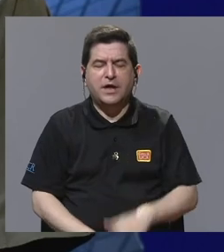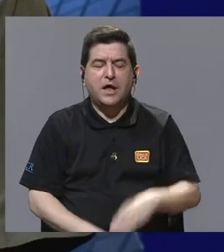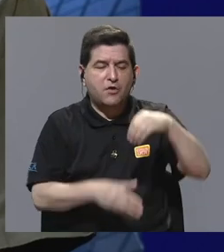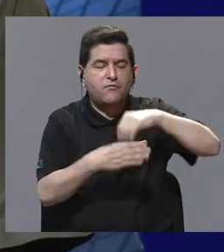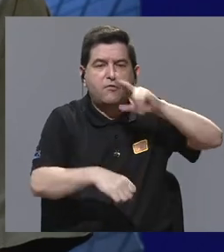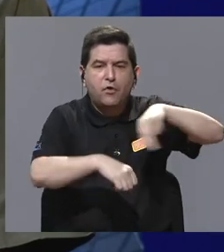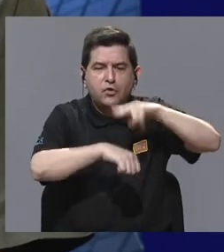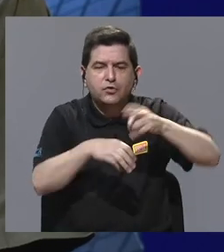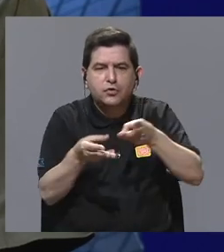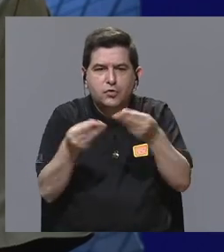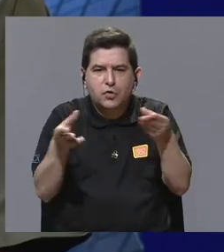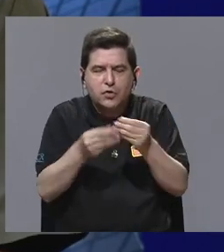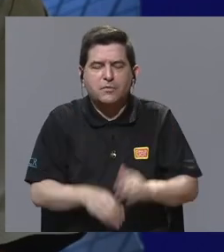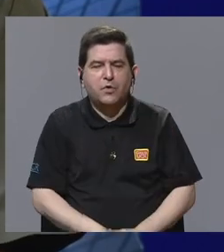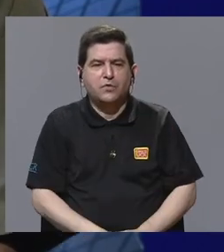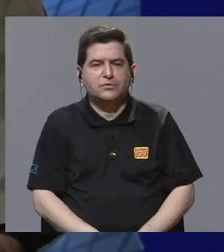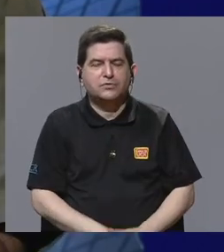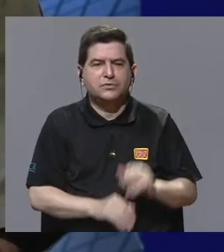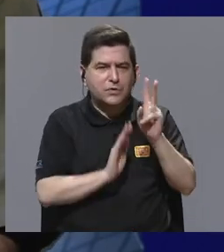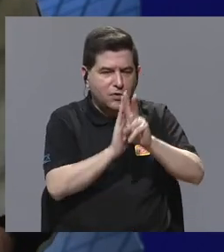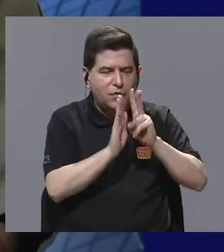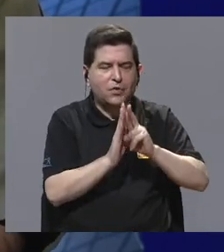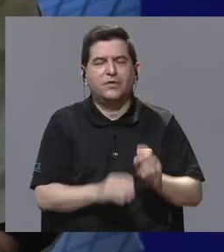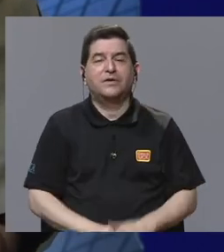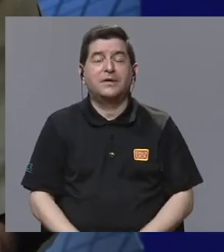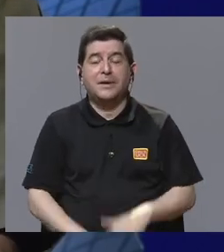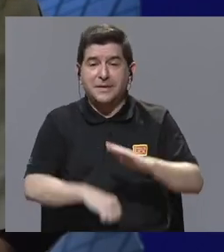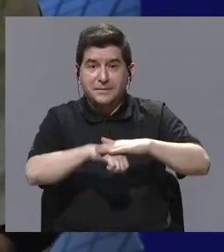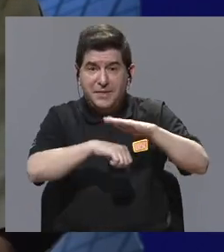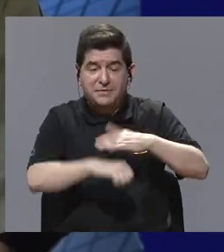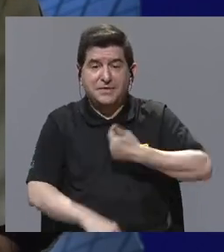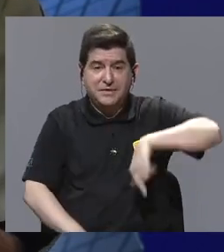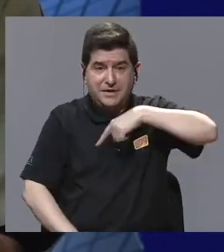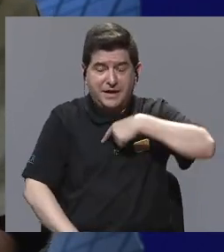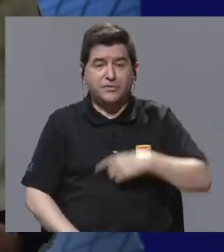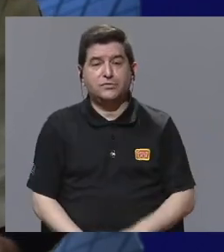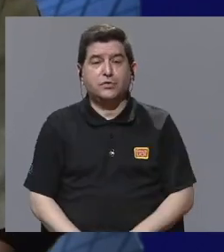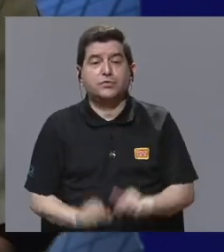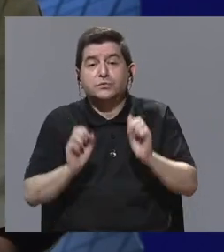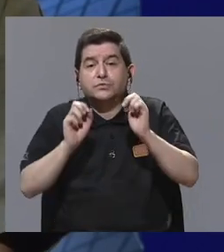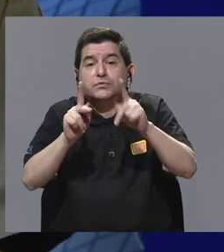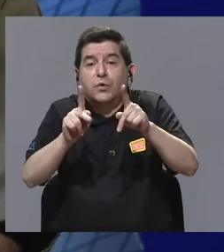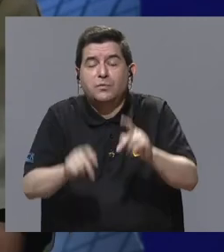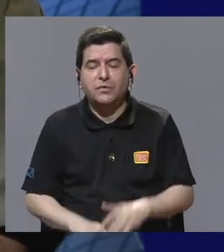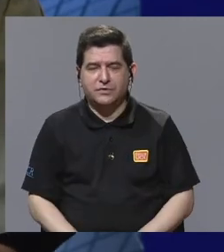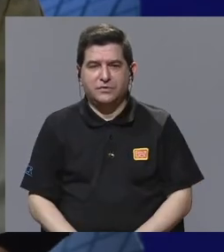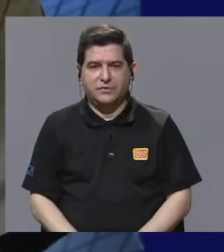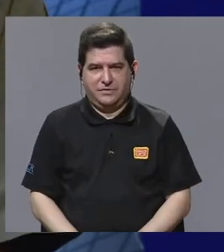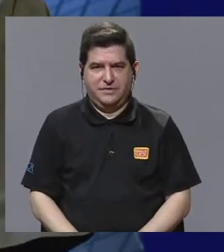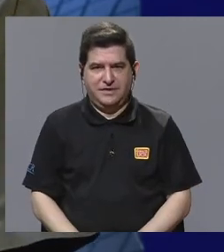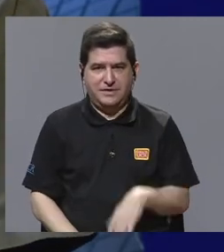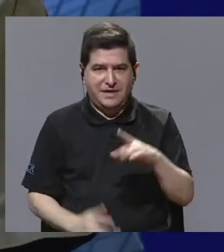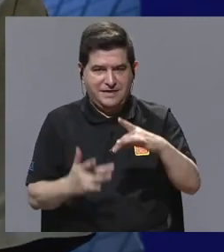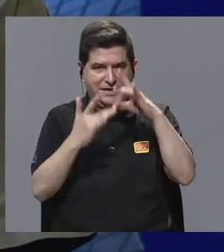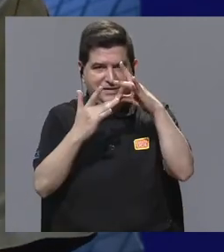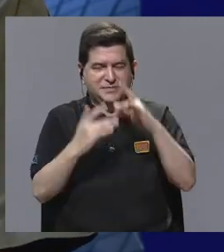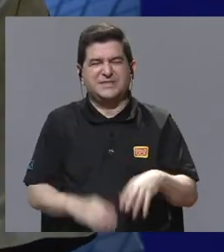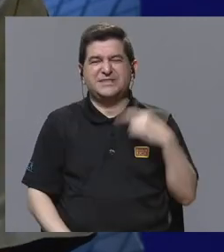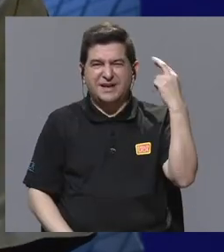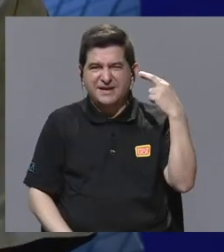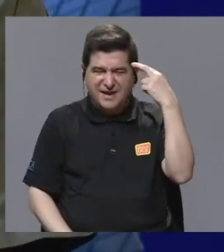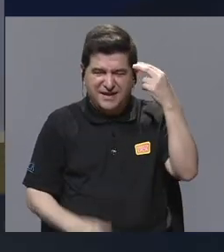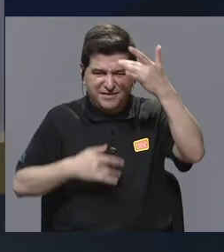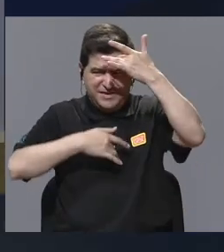de Producción Audiovisual que nos permitió tener algún nivel de soltura, que ciertamente no lo mantuvimos siempre, particularmente por la pandemia, además,